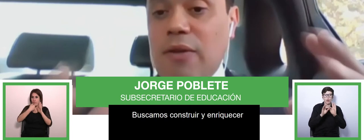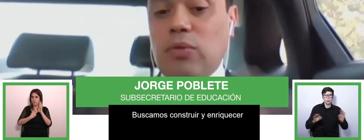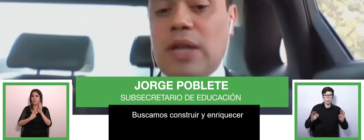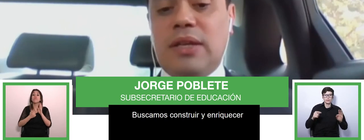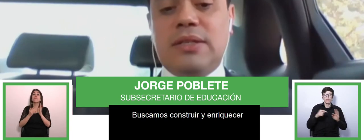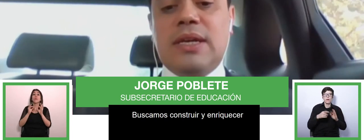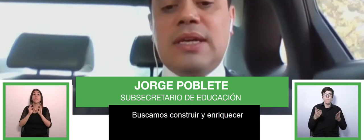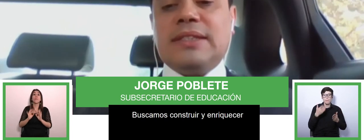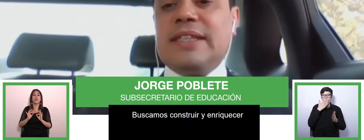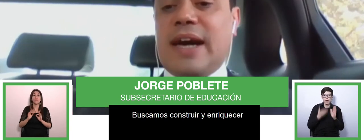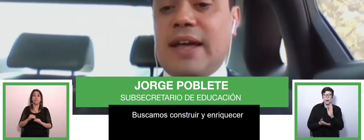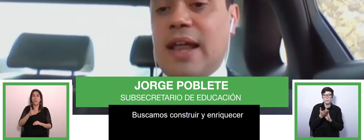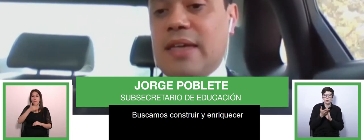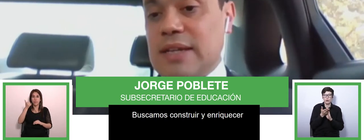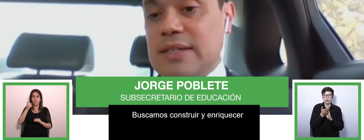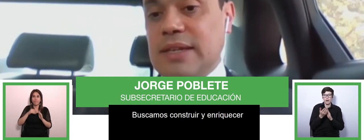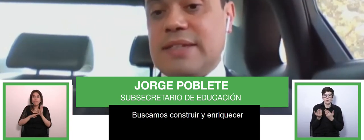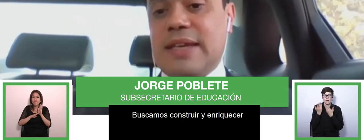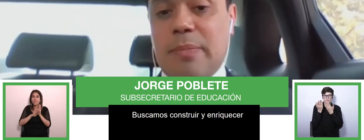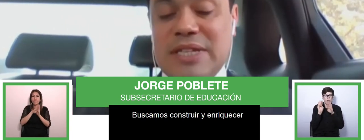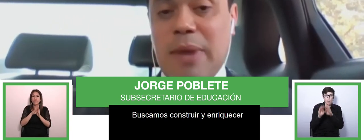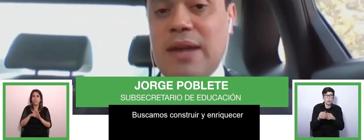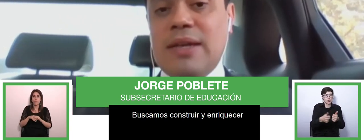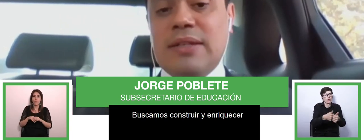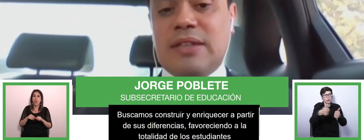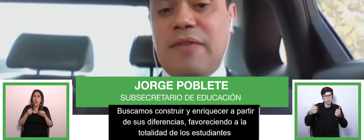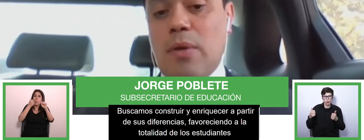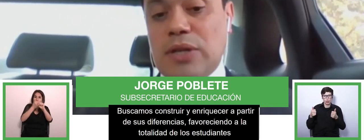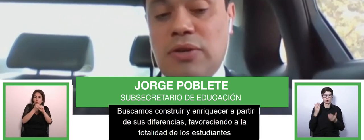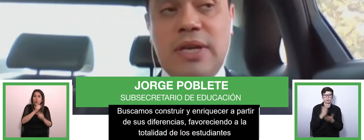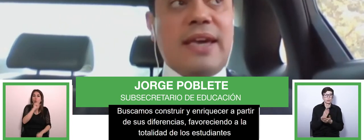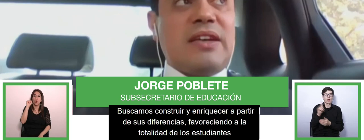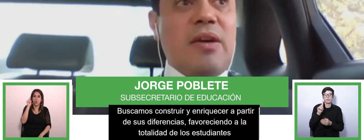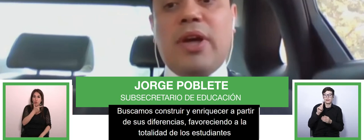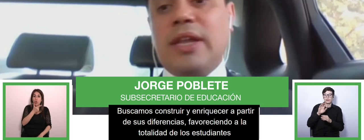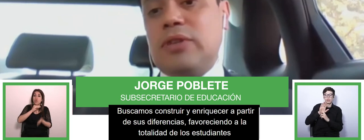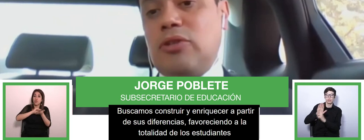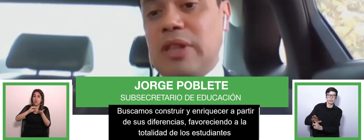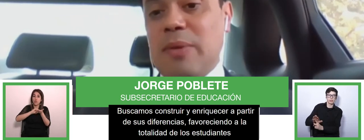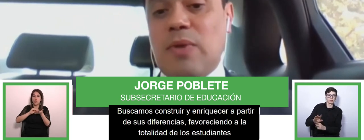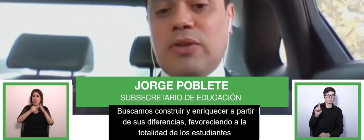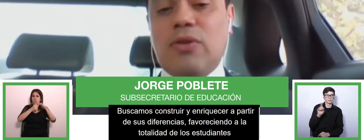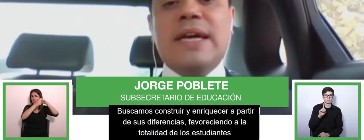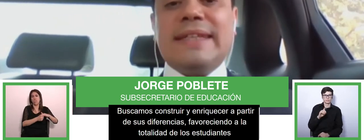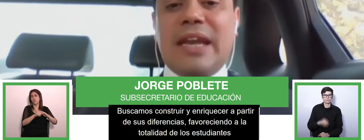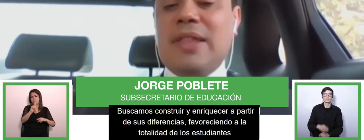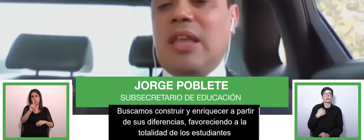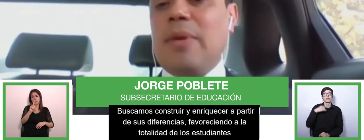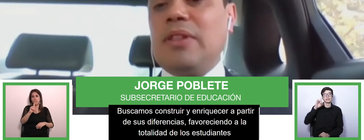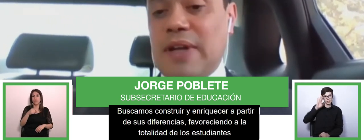totalidad de los estudiantes sin dejar a nadie atrás es el principal desafío de la educación y que sabemos que en este contexto de la pandemia se ha vuelto